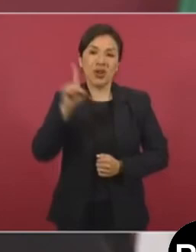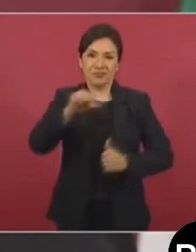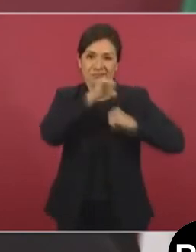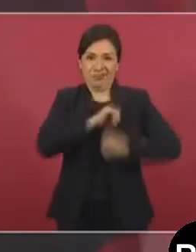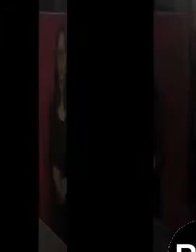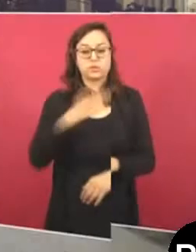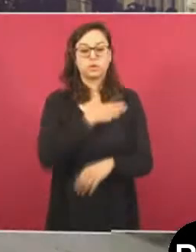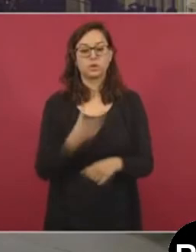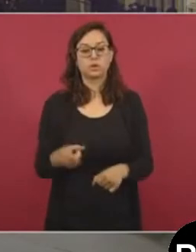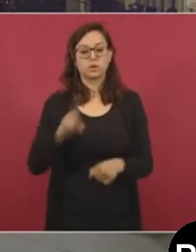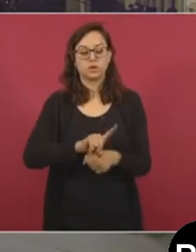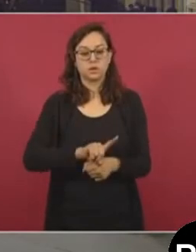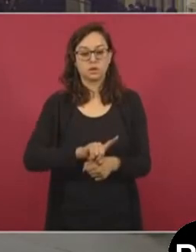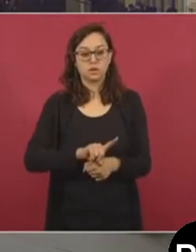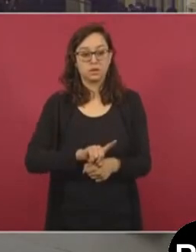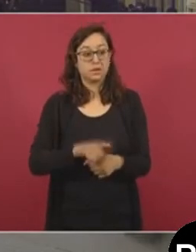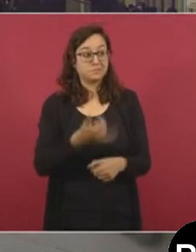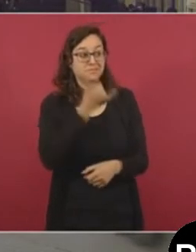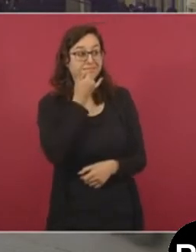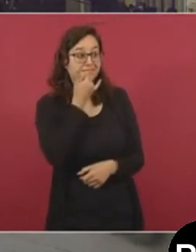Corte si fue un buen día